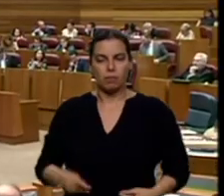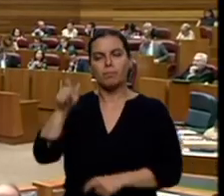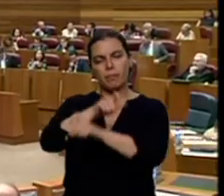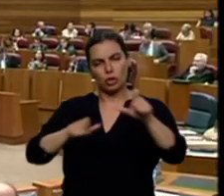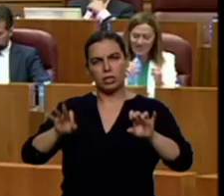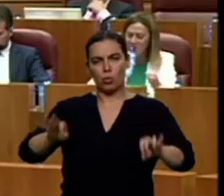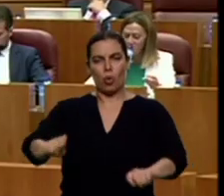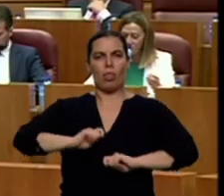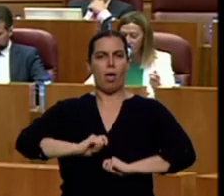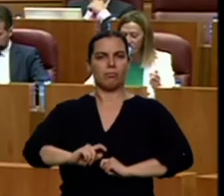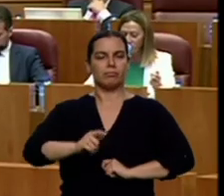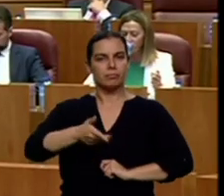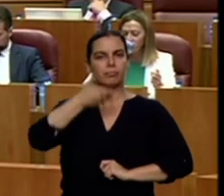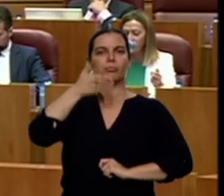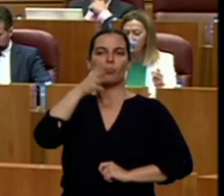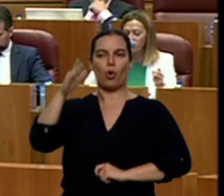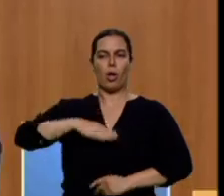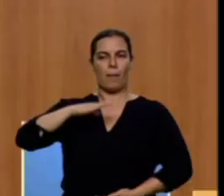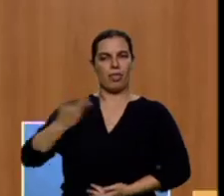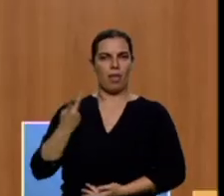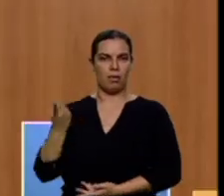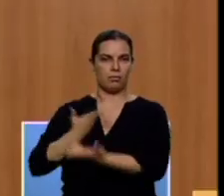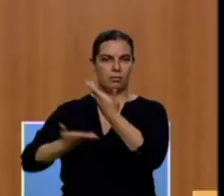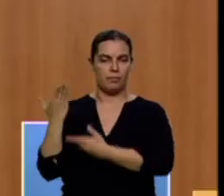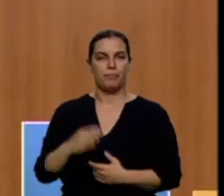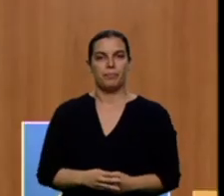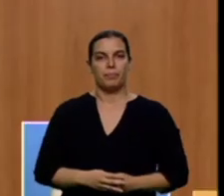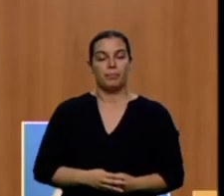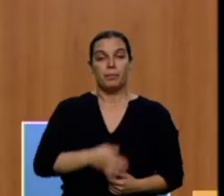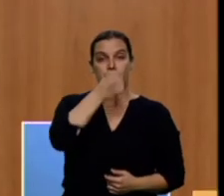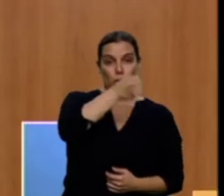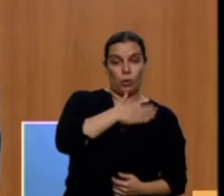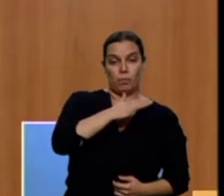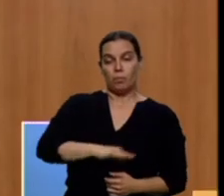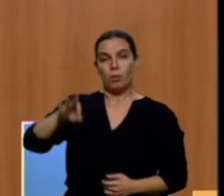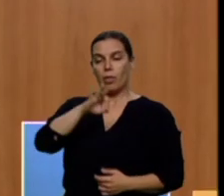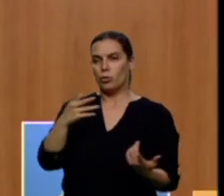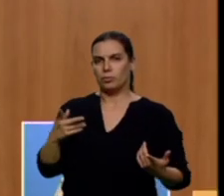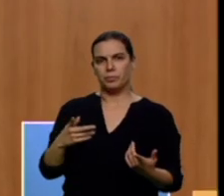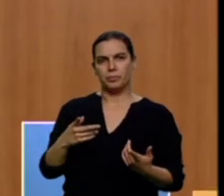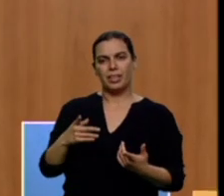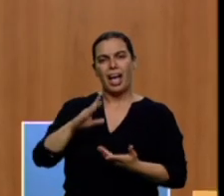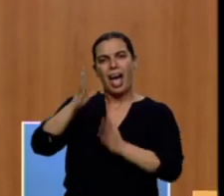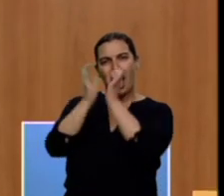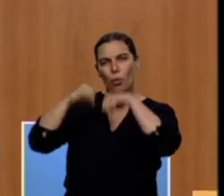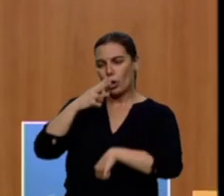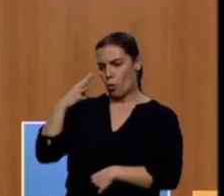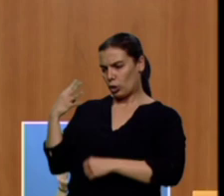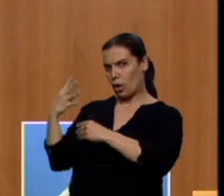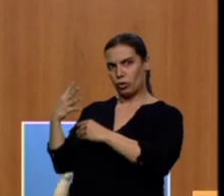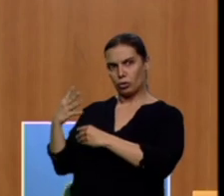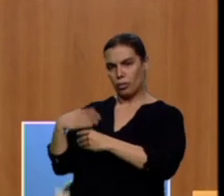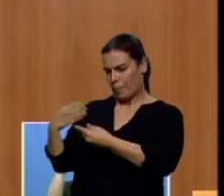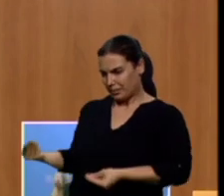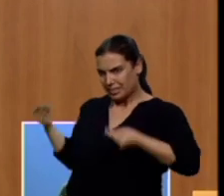intercambio de mensajes con PSOE y Podemos. En nada se diferencia el acuerdo que firmaron el señor Fuentes con el señor Herrera, con el que acaban de firmar, el señor Igea con el